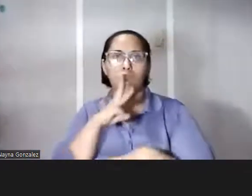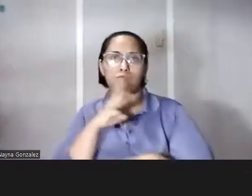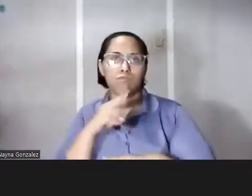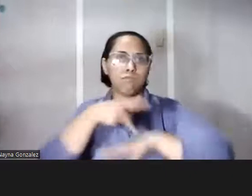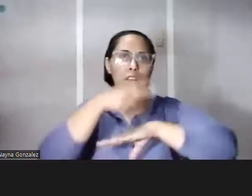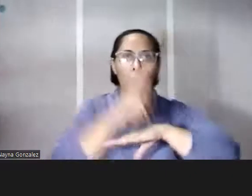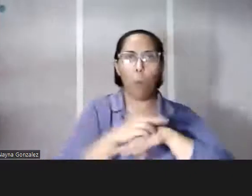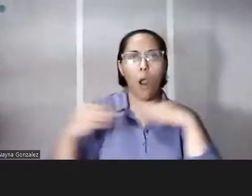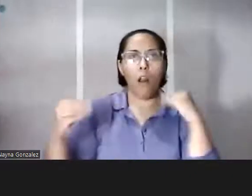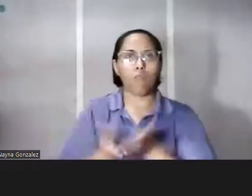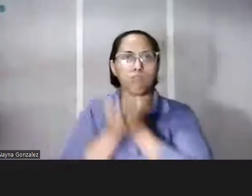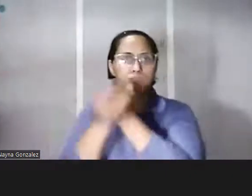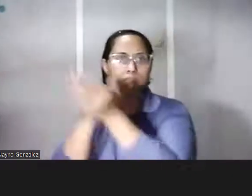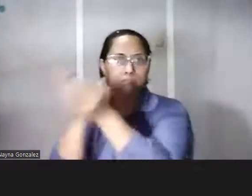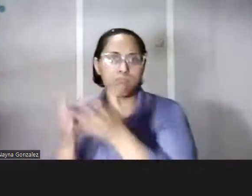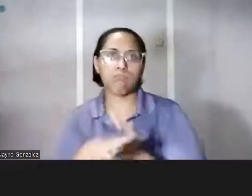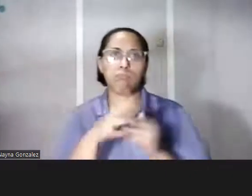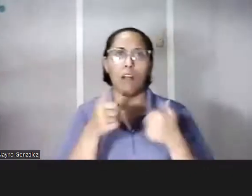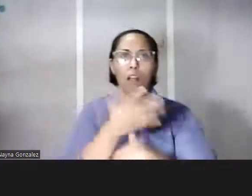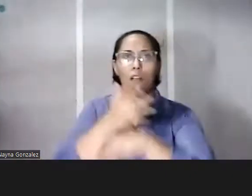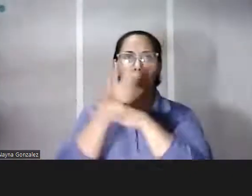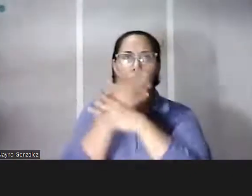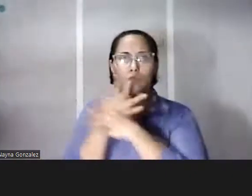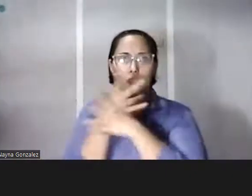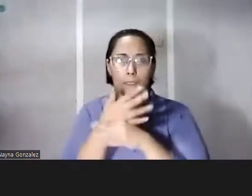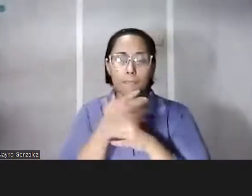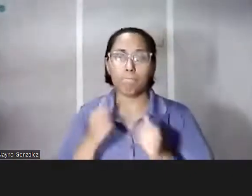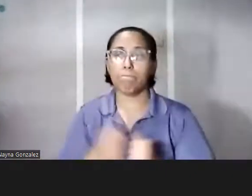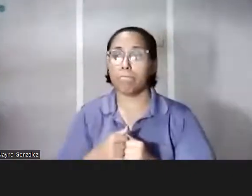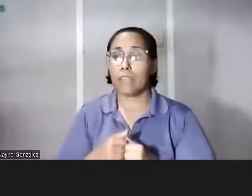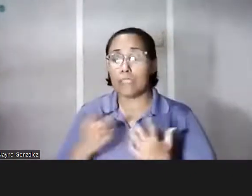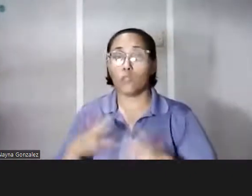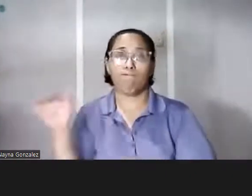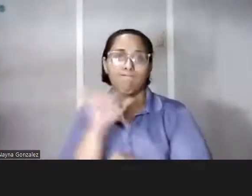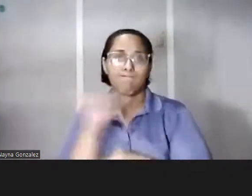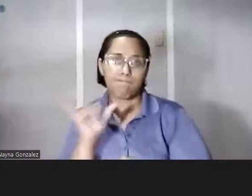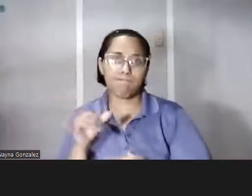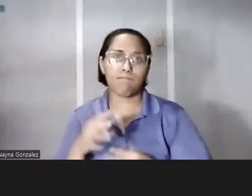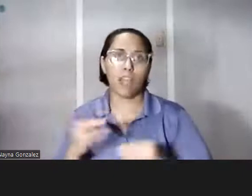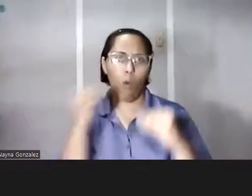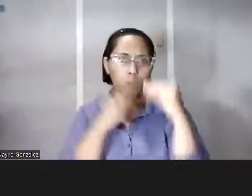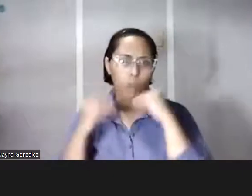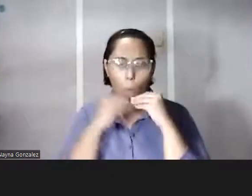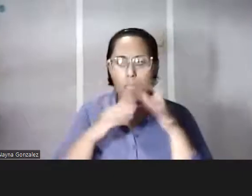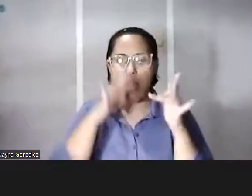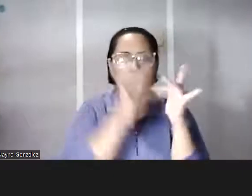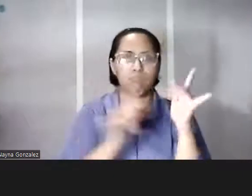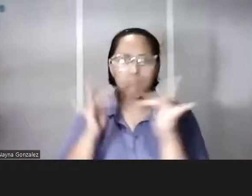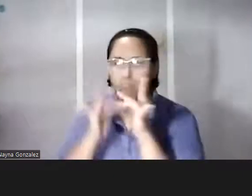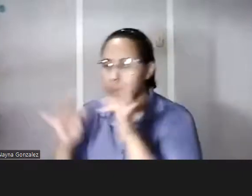submarinos alemanes, lo que esto provocó en términos de escasez y de carencia de alimentos.